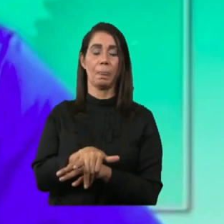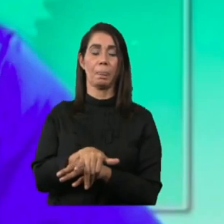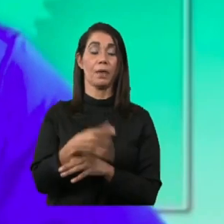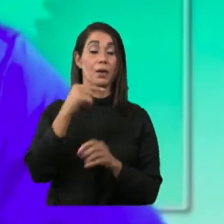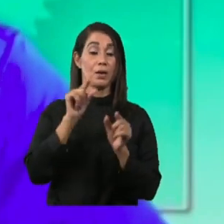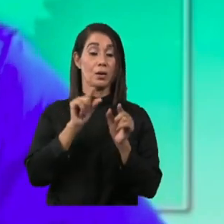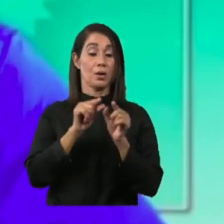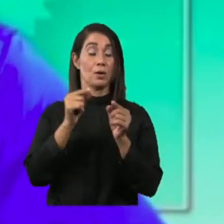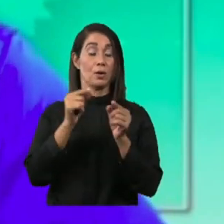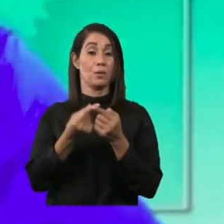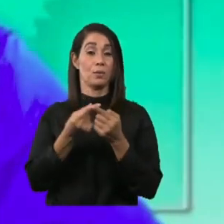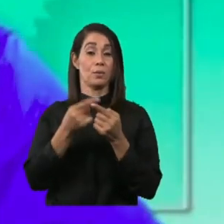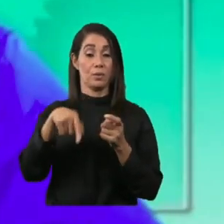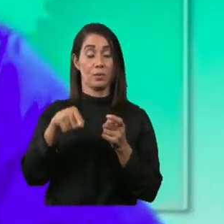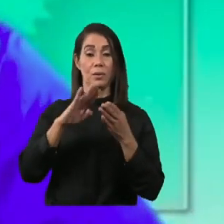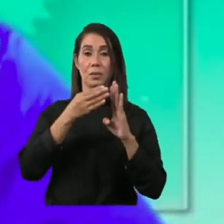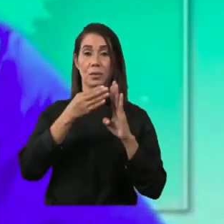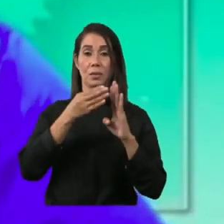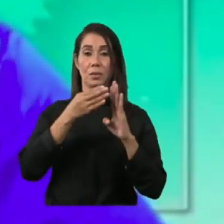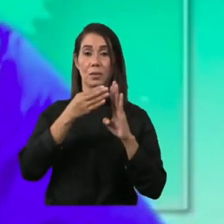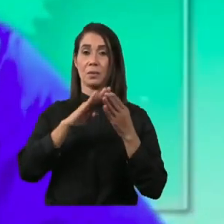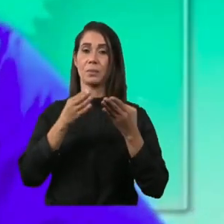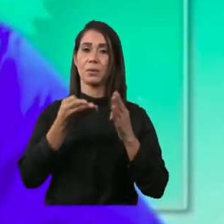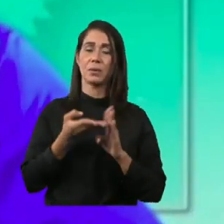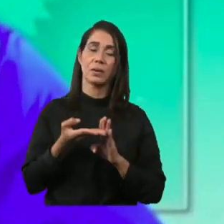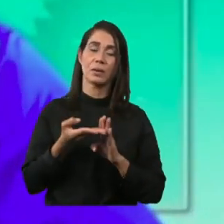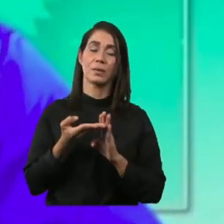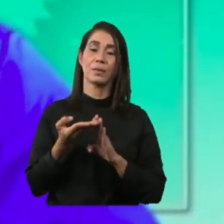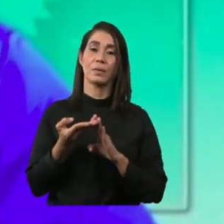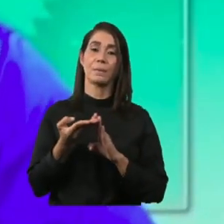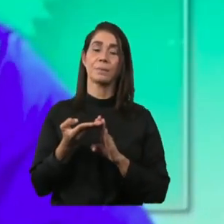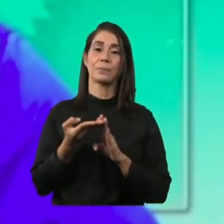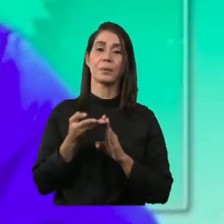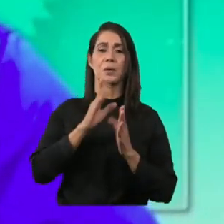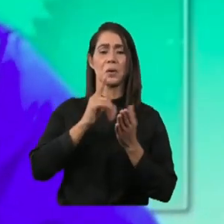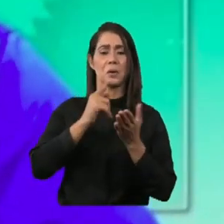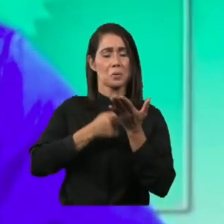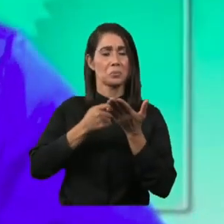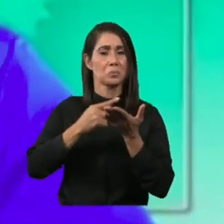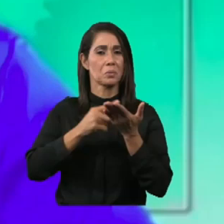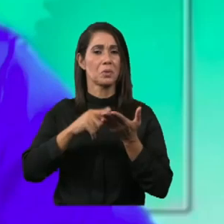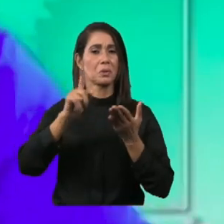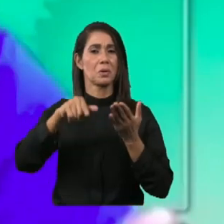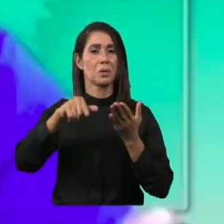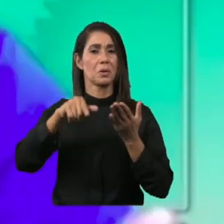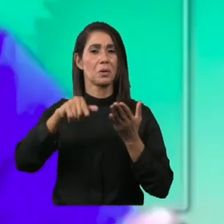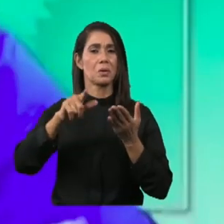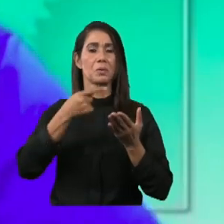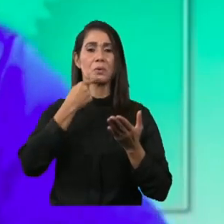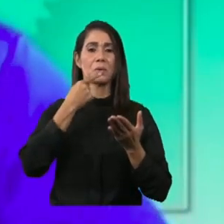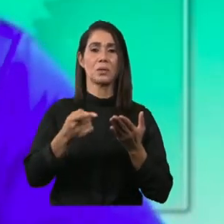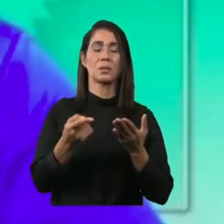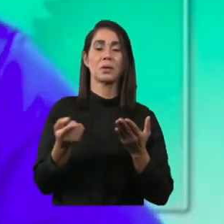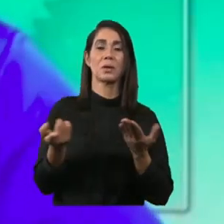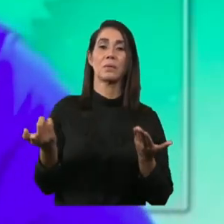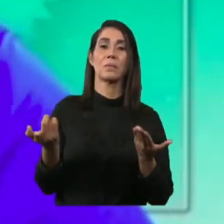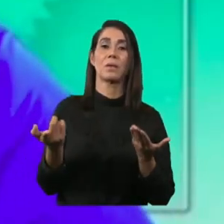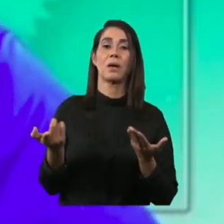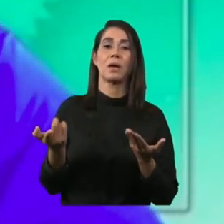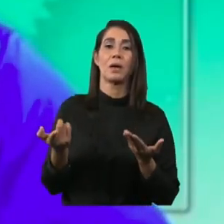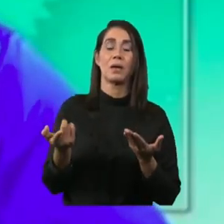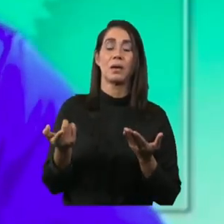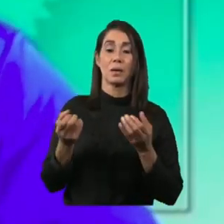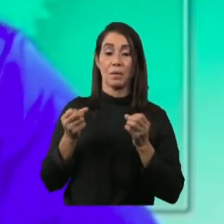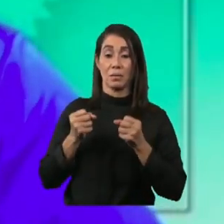populares, estuvimos conversando con algunos de ellos y dicen que van a tomar medidas incluso hasta de